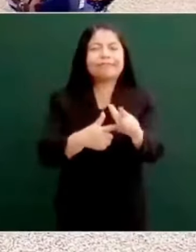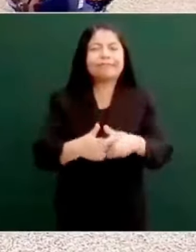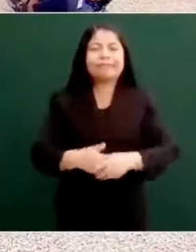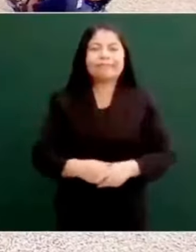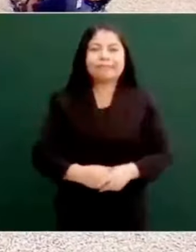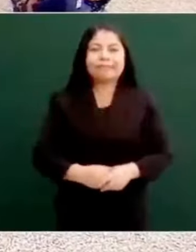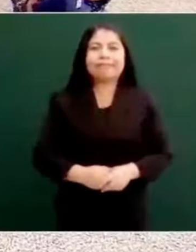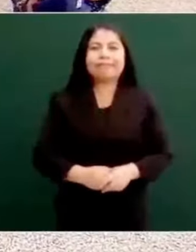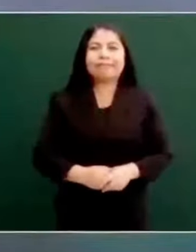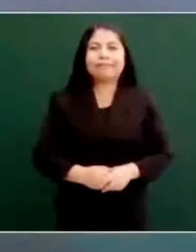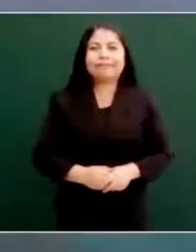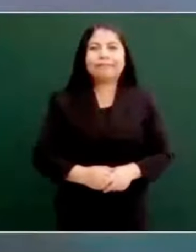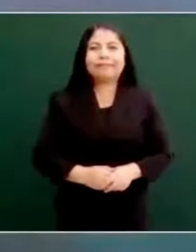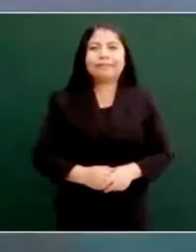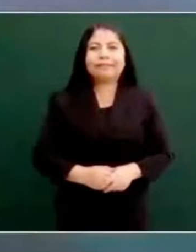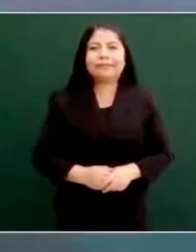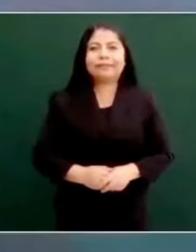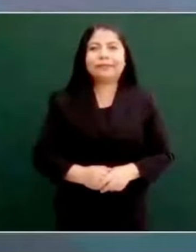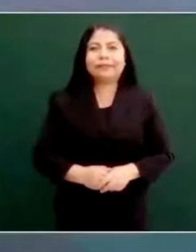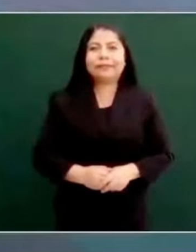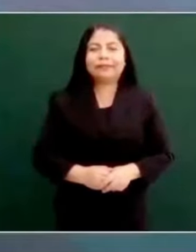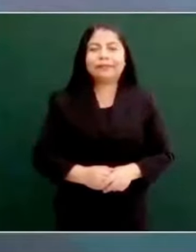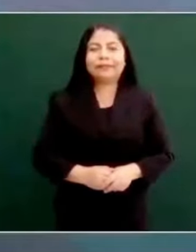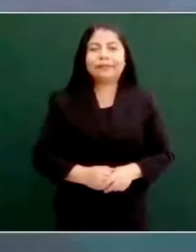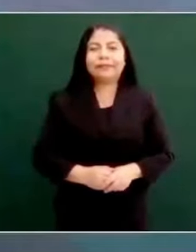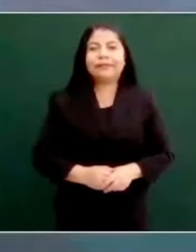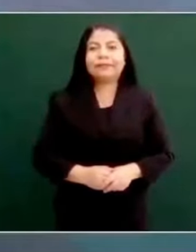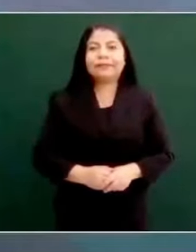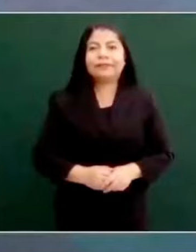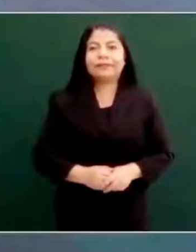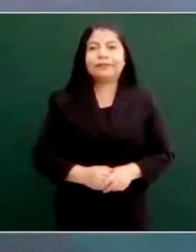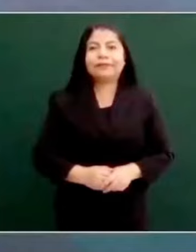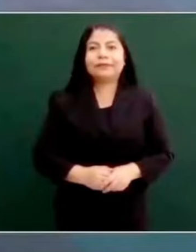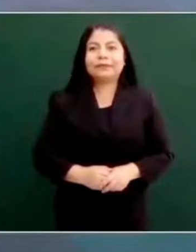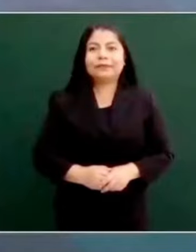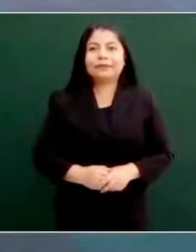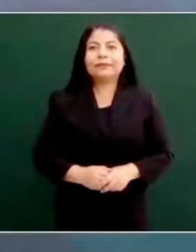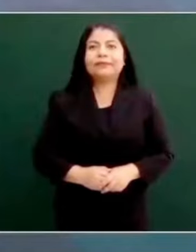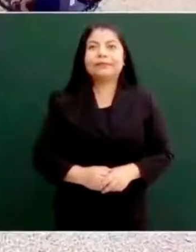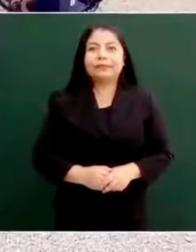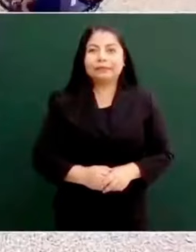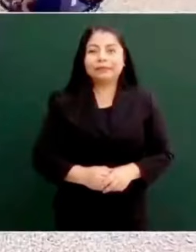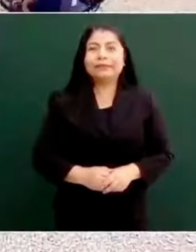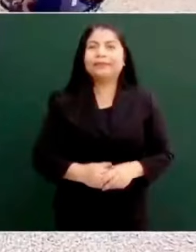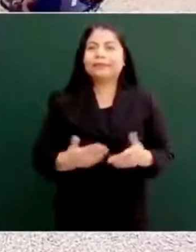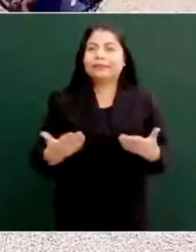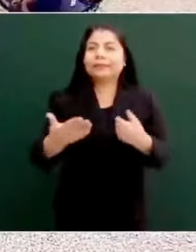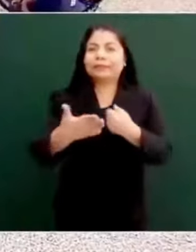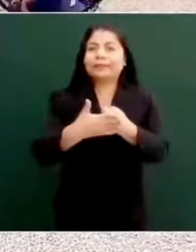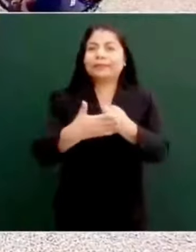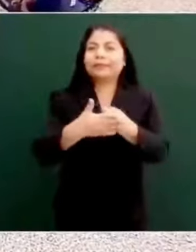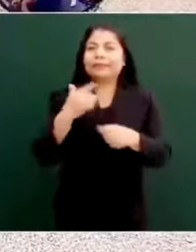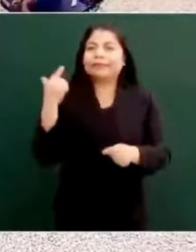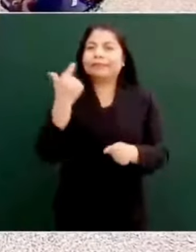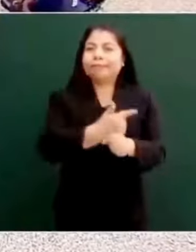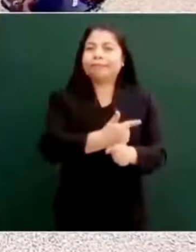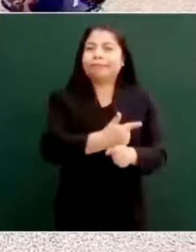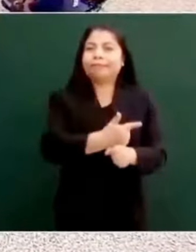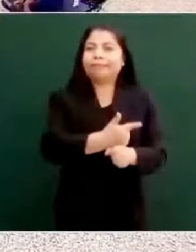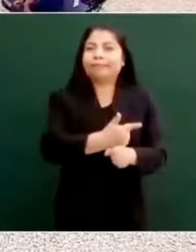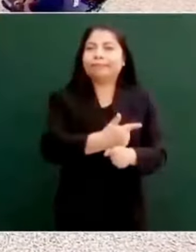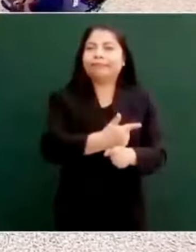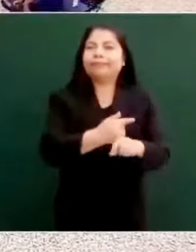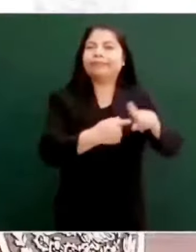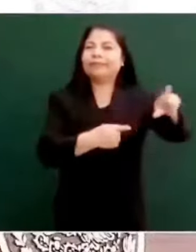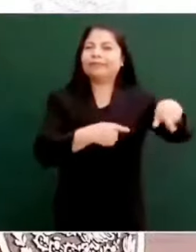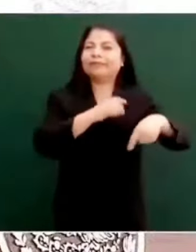y ya vamos a saber, vamos a ver de qué se trata, ahora sí que de parte